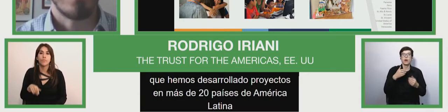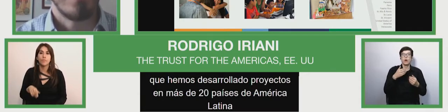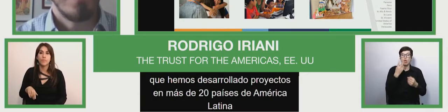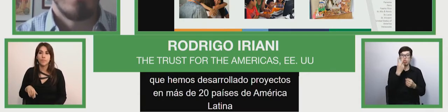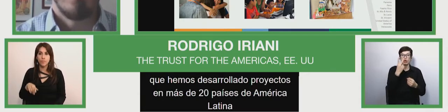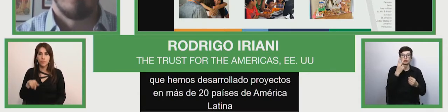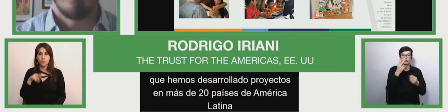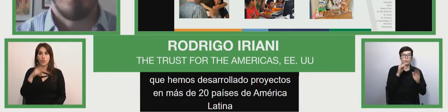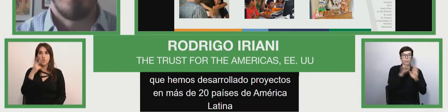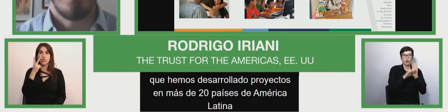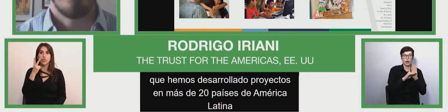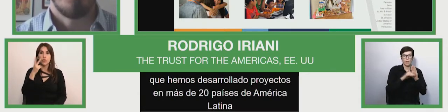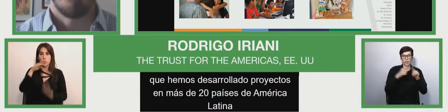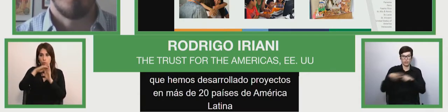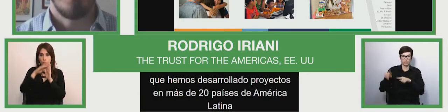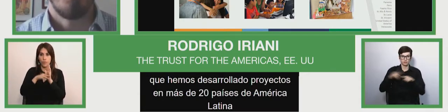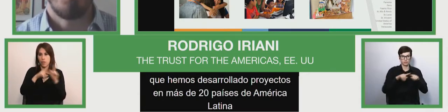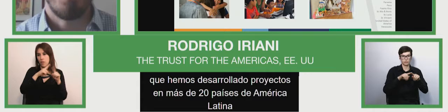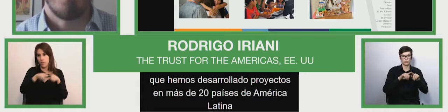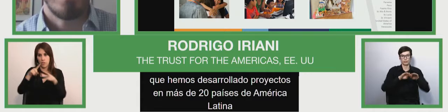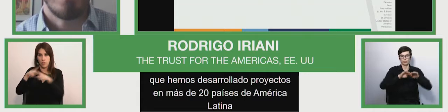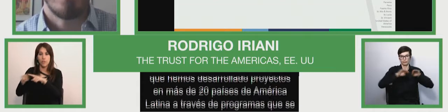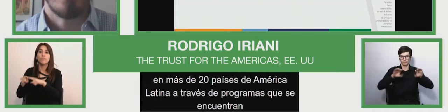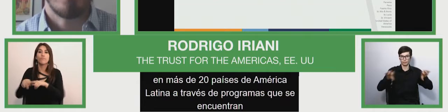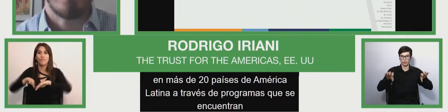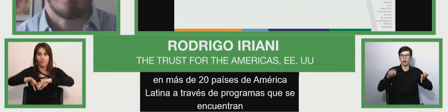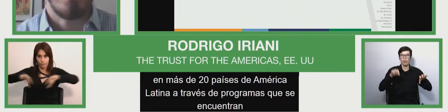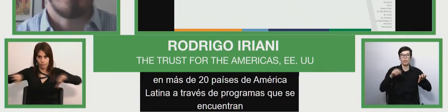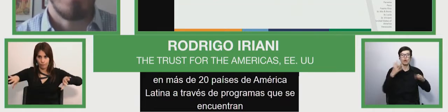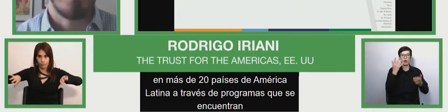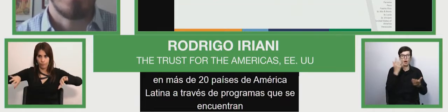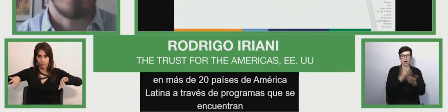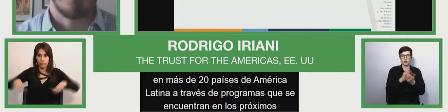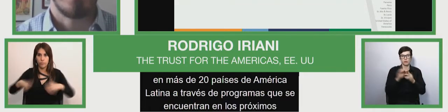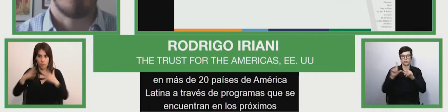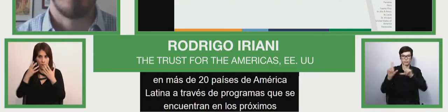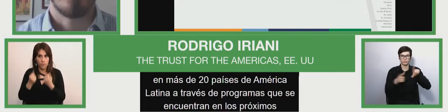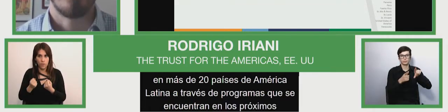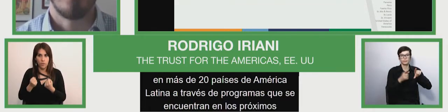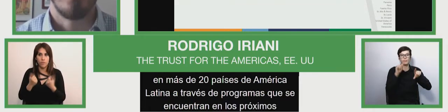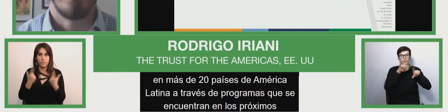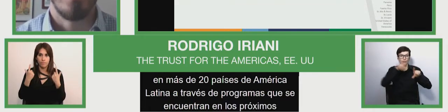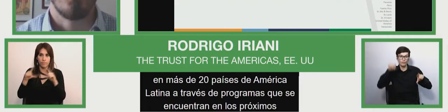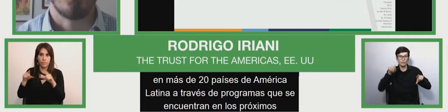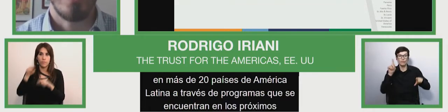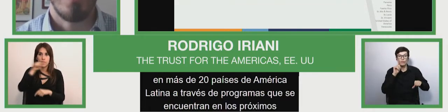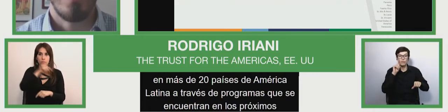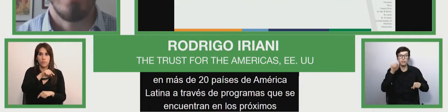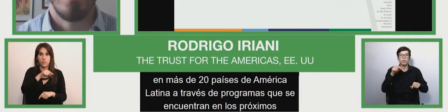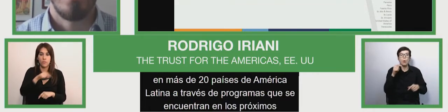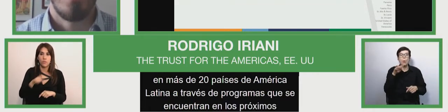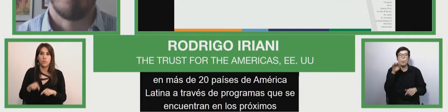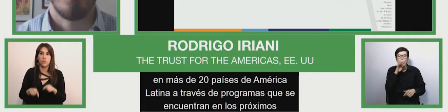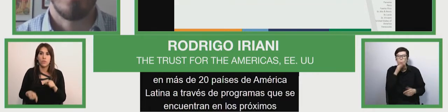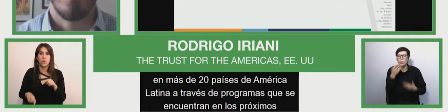próxima slide que siempre tienen que ver con el uso y